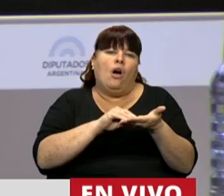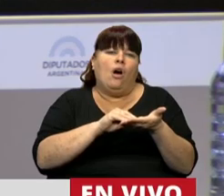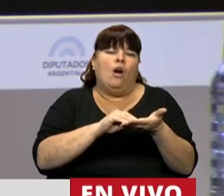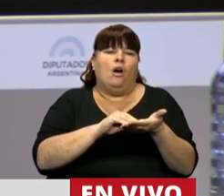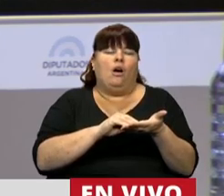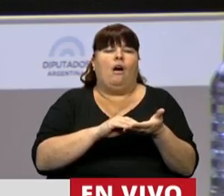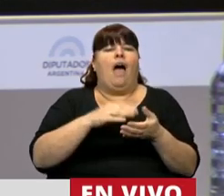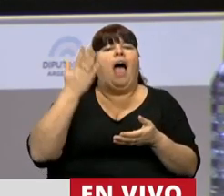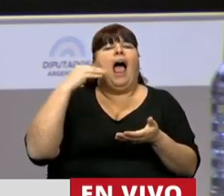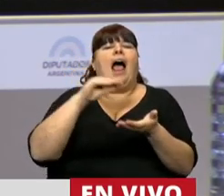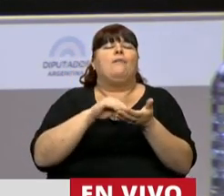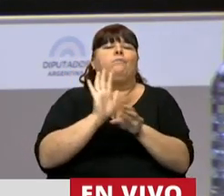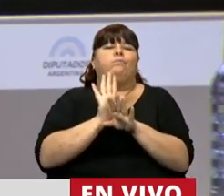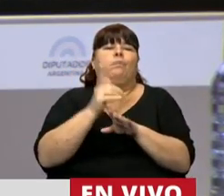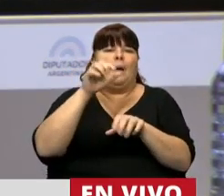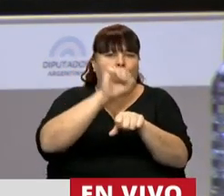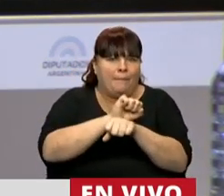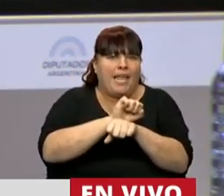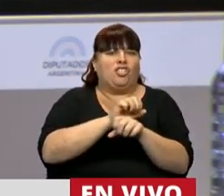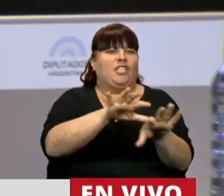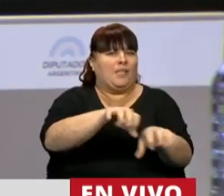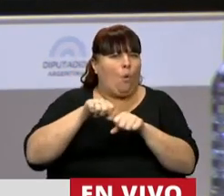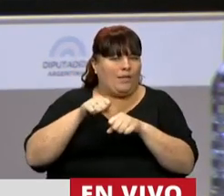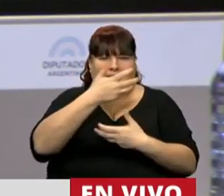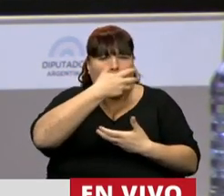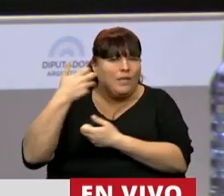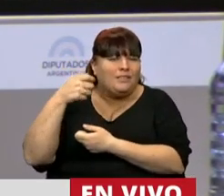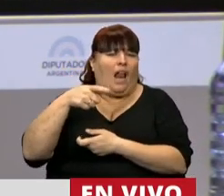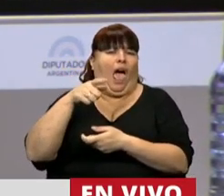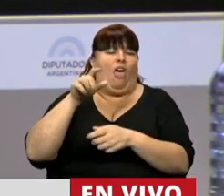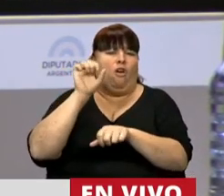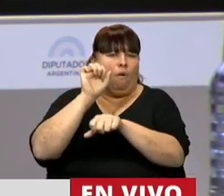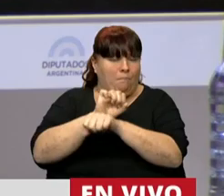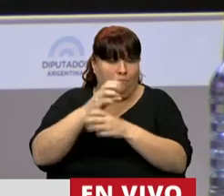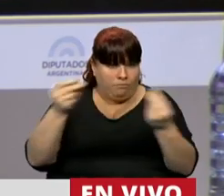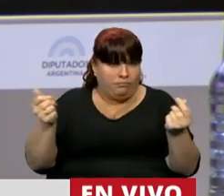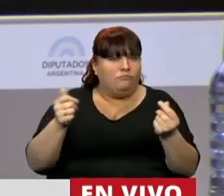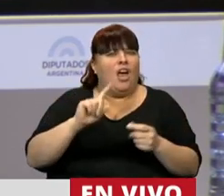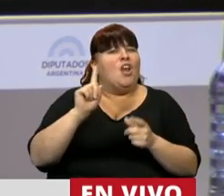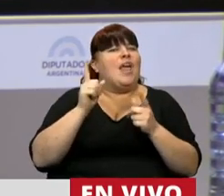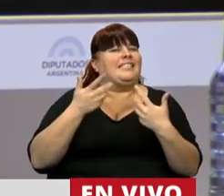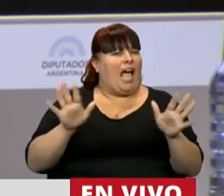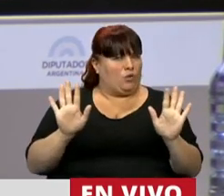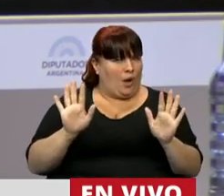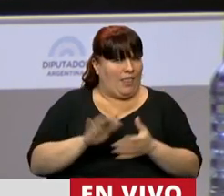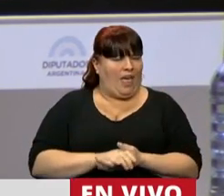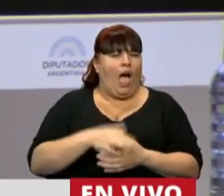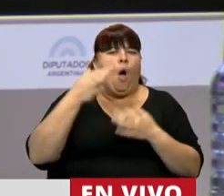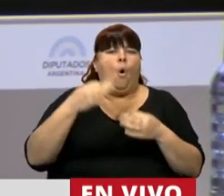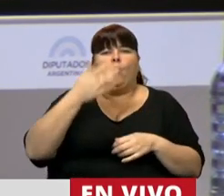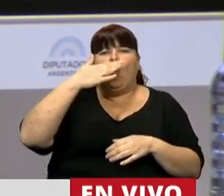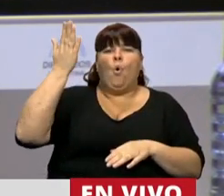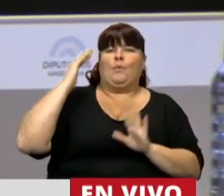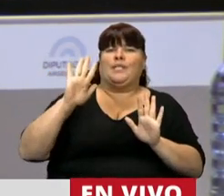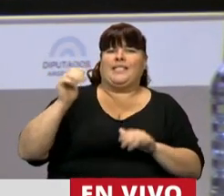de condición de detenido desaparecido, quiero expresar que no fue casual que durante la última